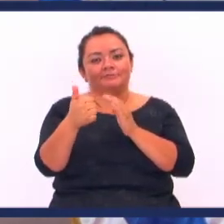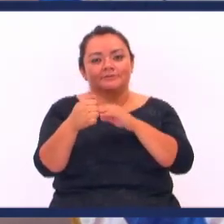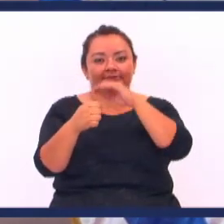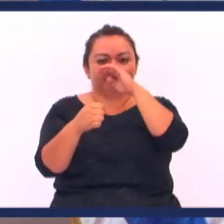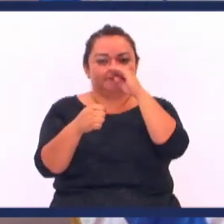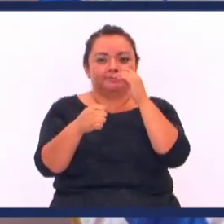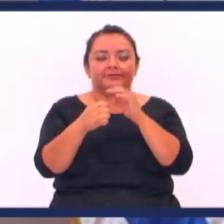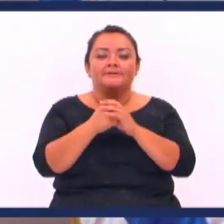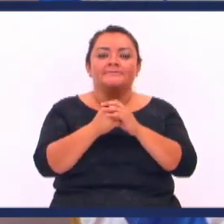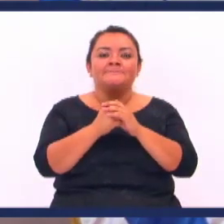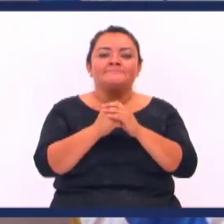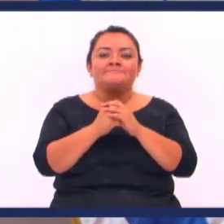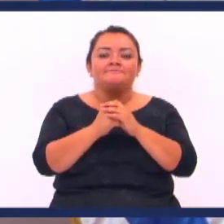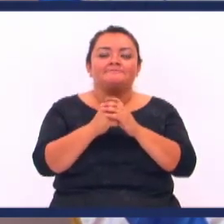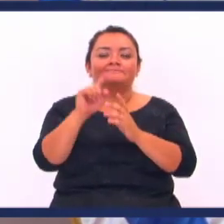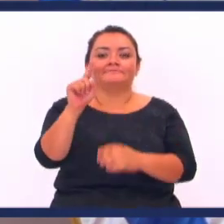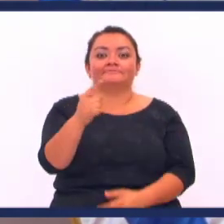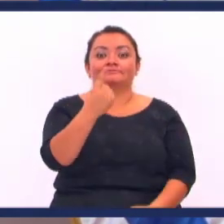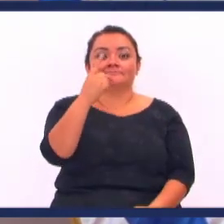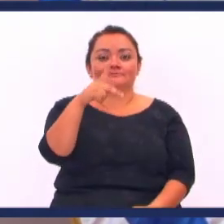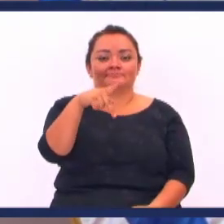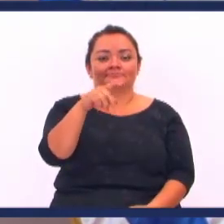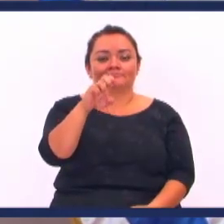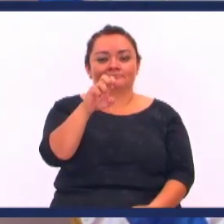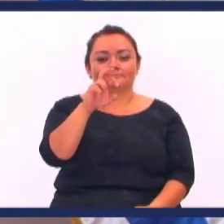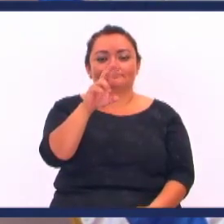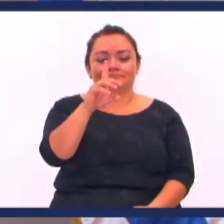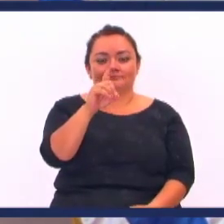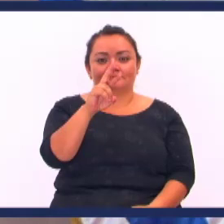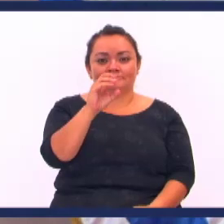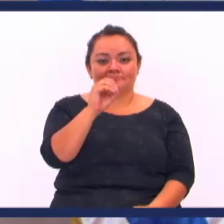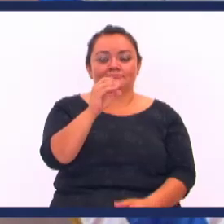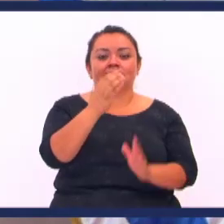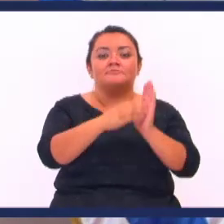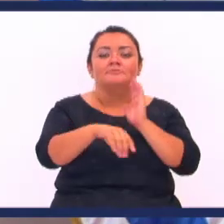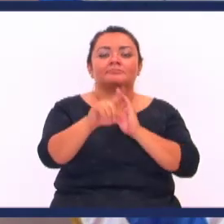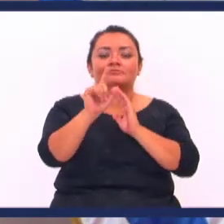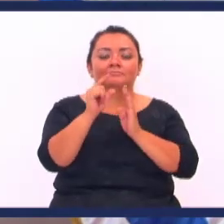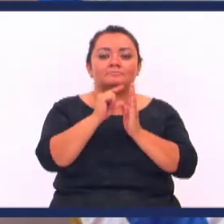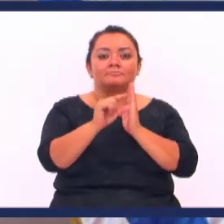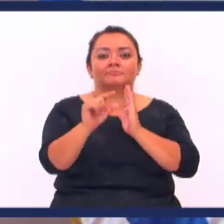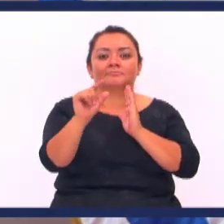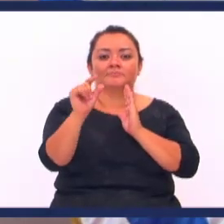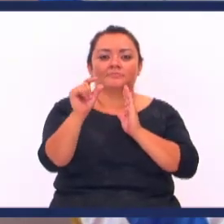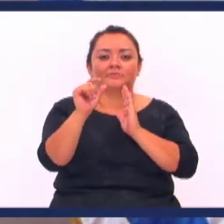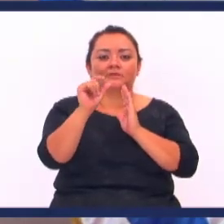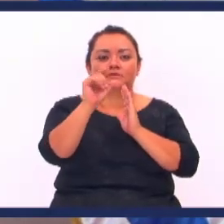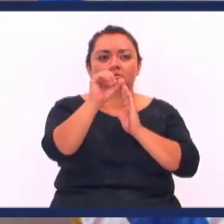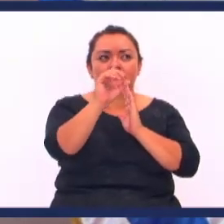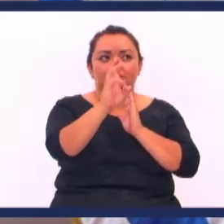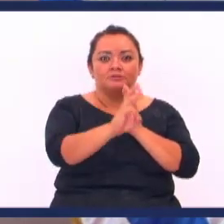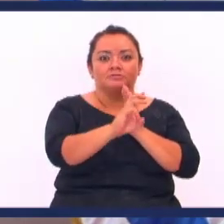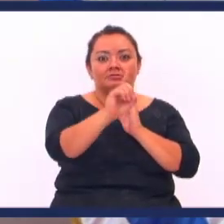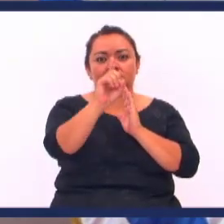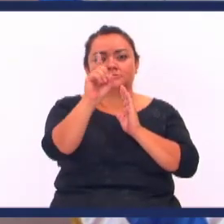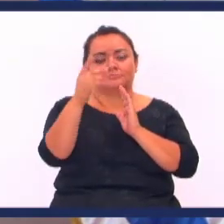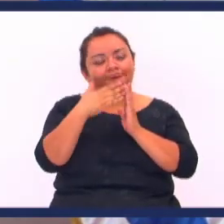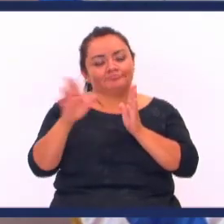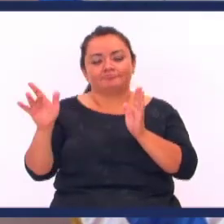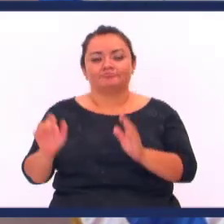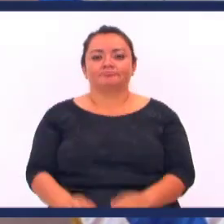Corra conmigo A primera de Pedro Primera de Pedro Capítulo 1 Versículos del 6 En adelante